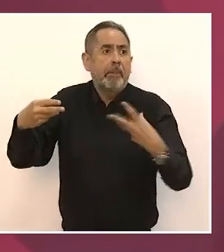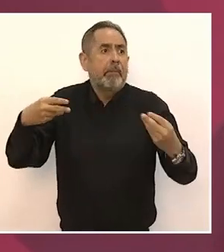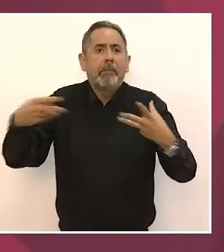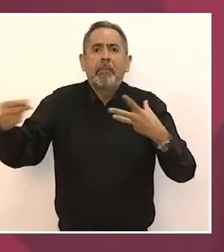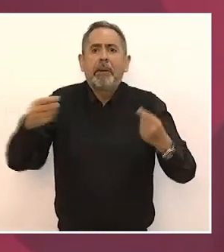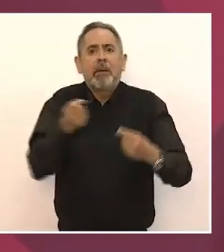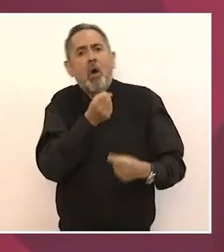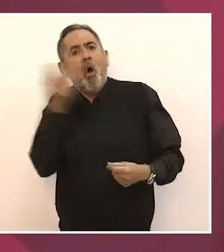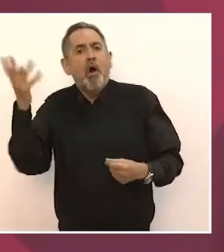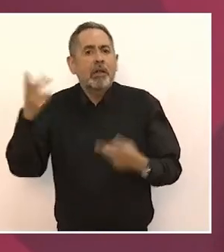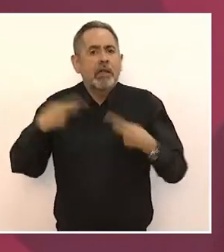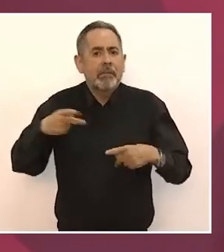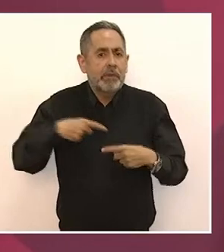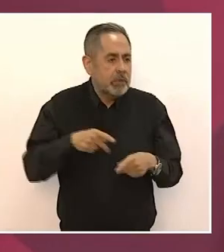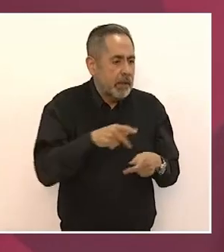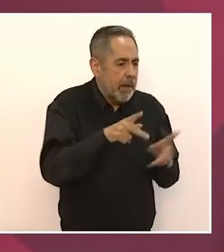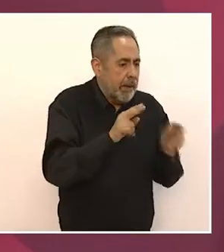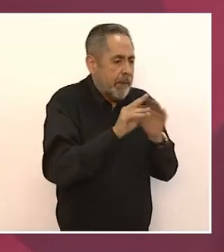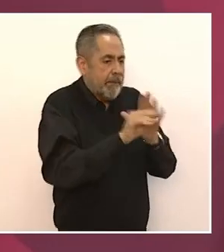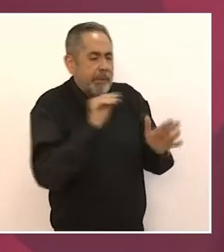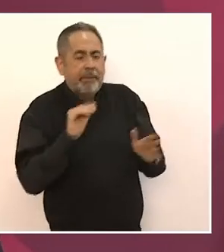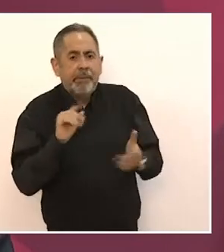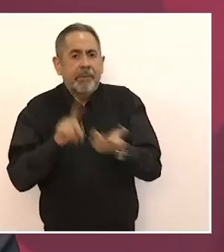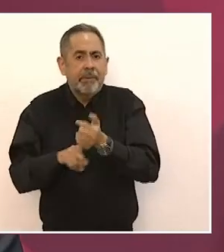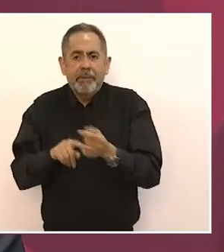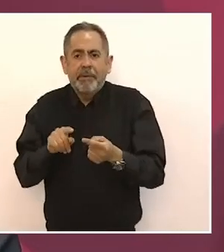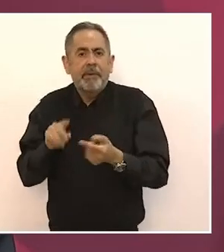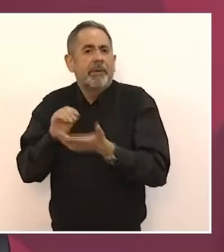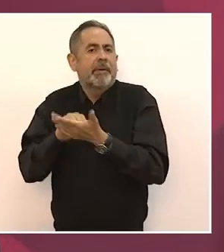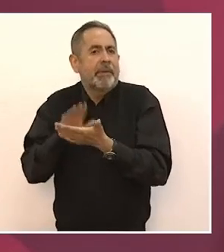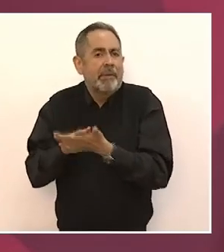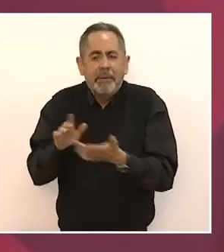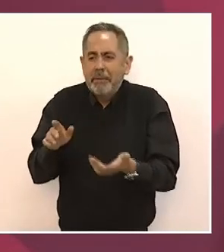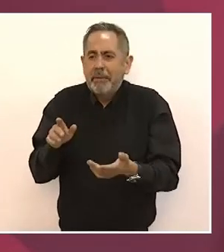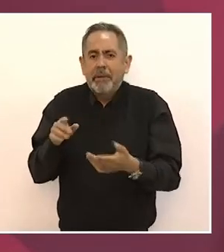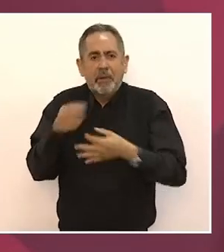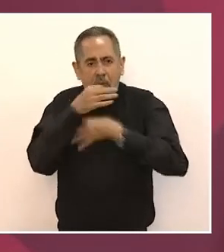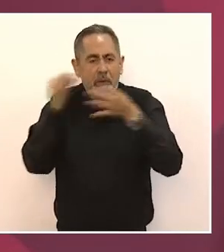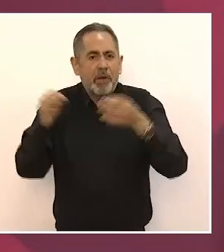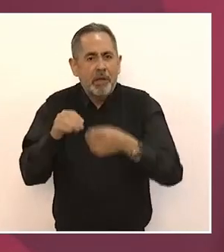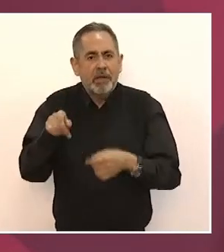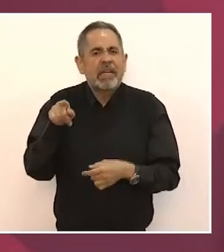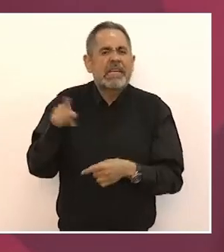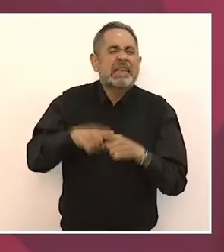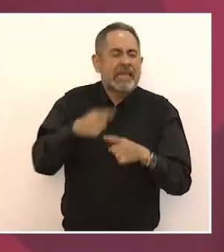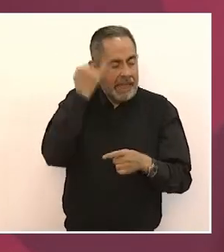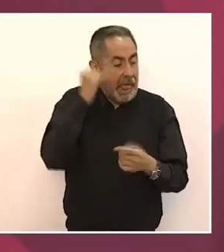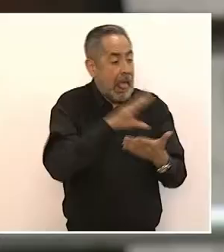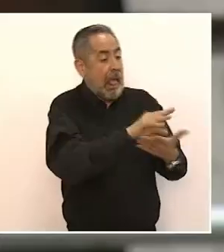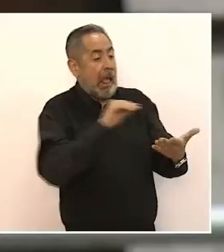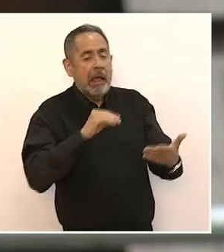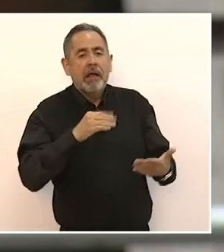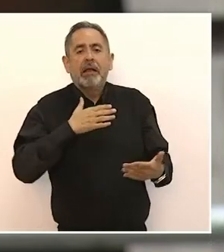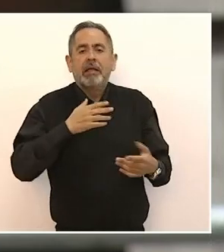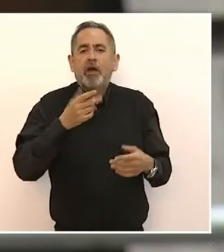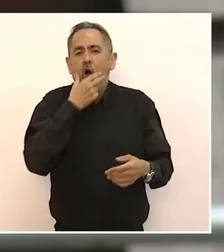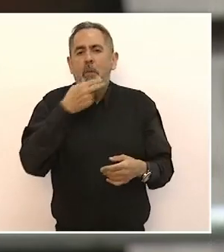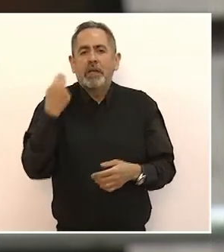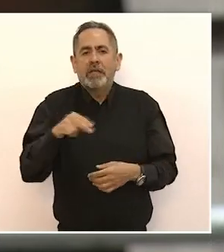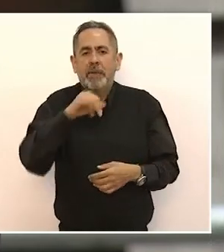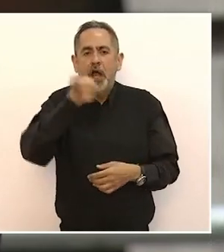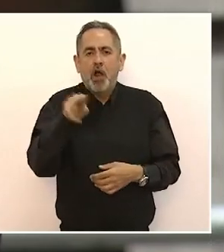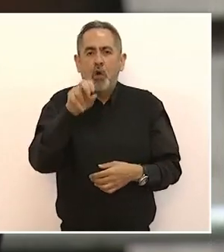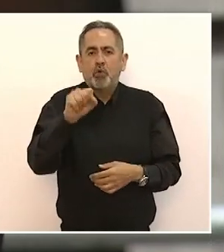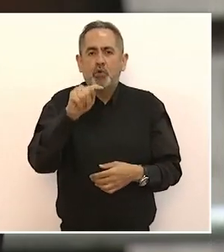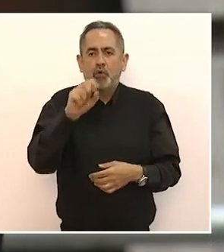Barrosierra, perdón, Justo Sierra, la